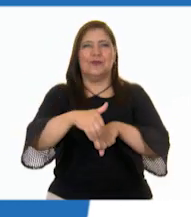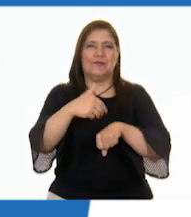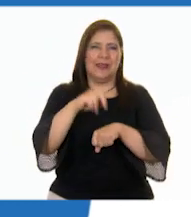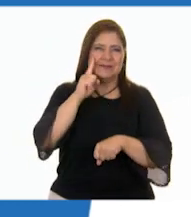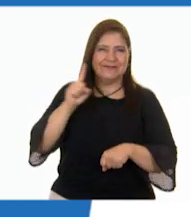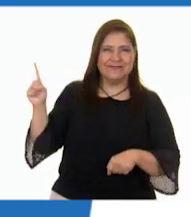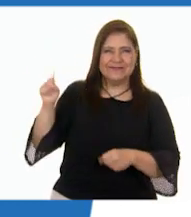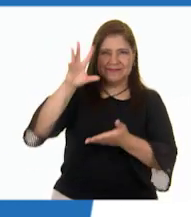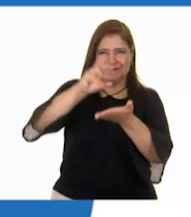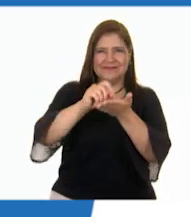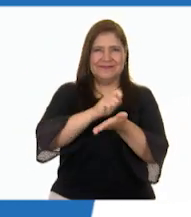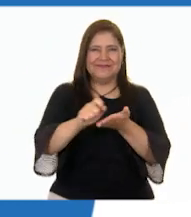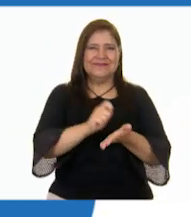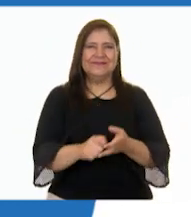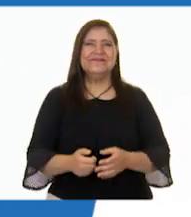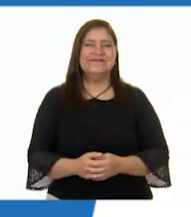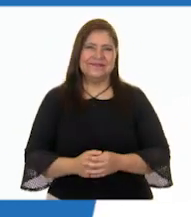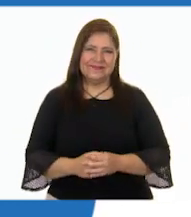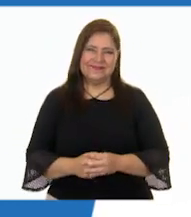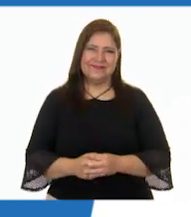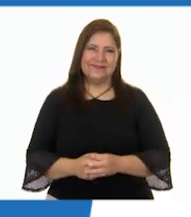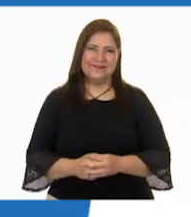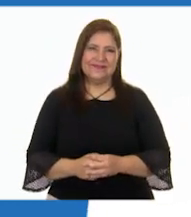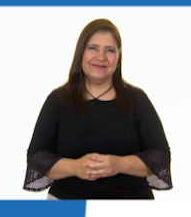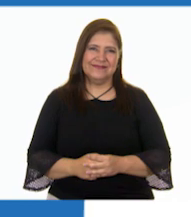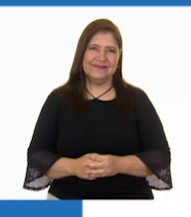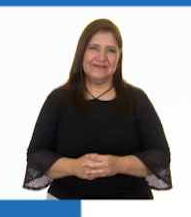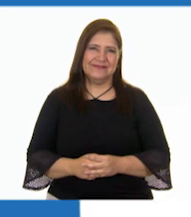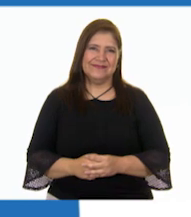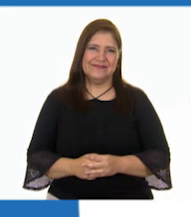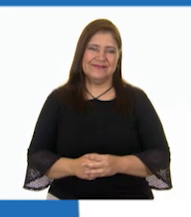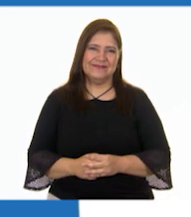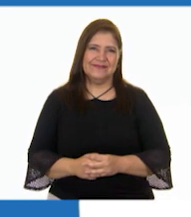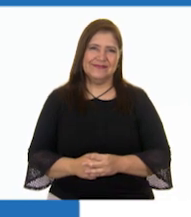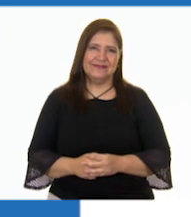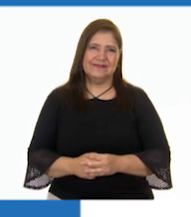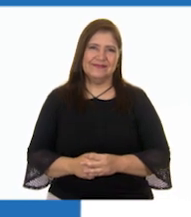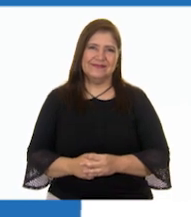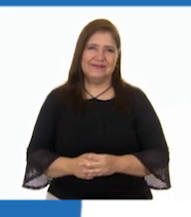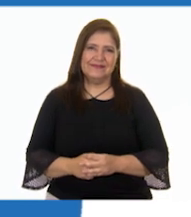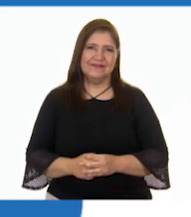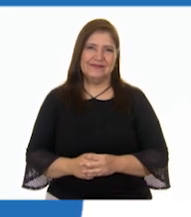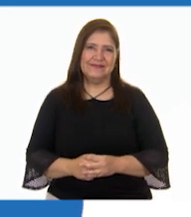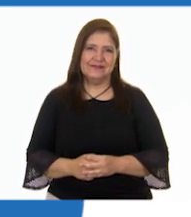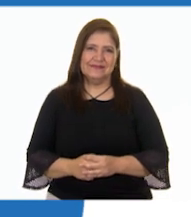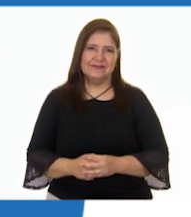teléfono 5541-72-0413 100 líneas